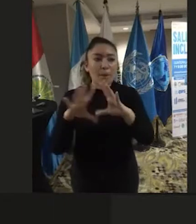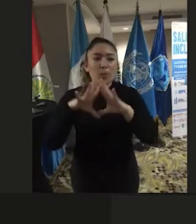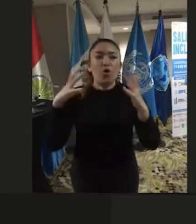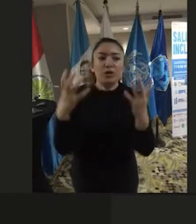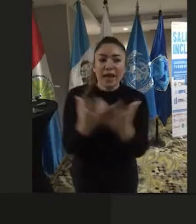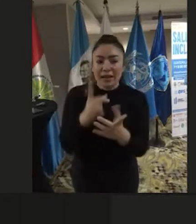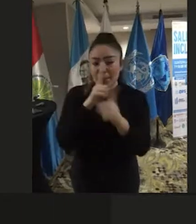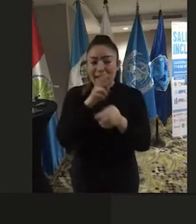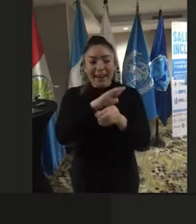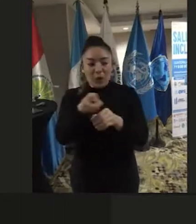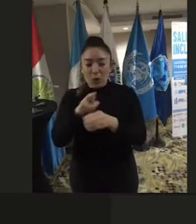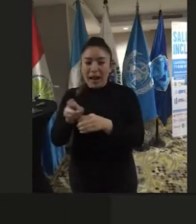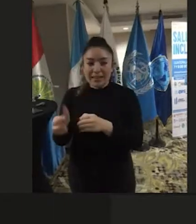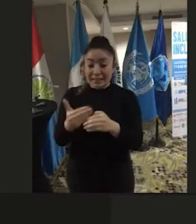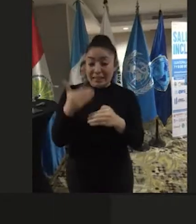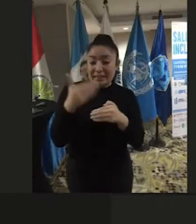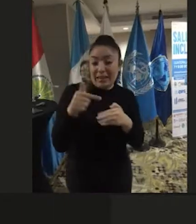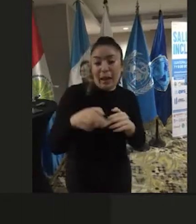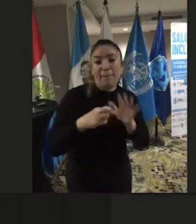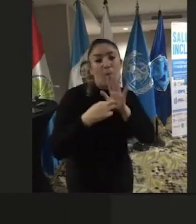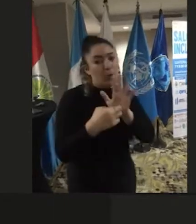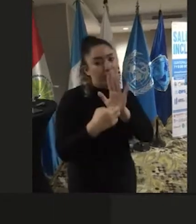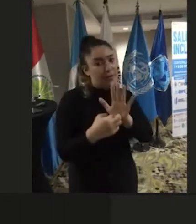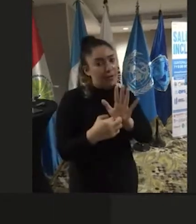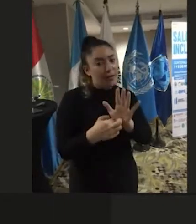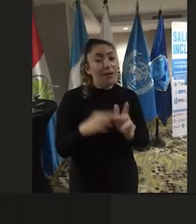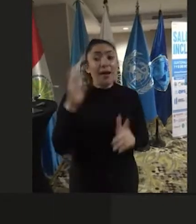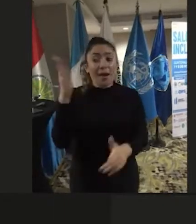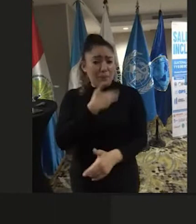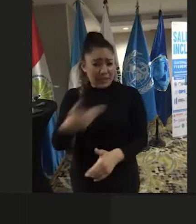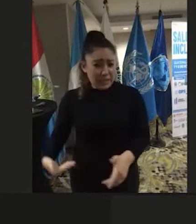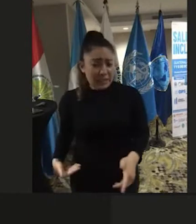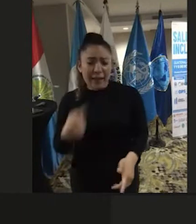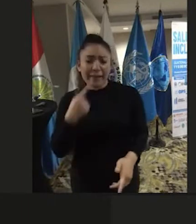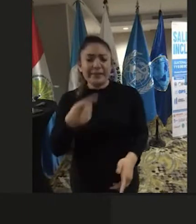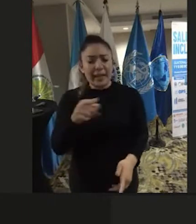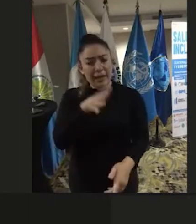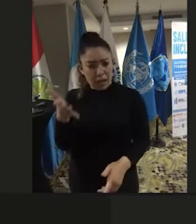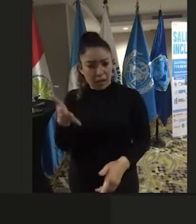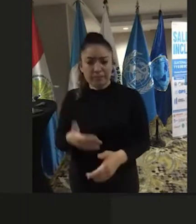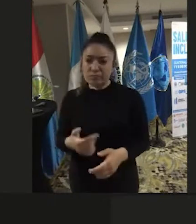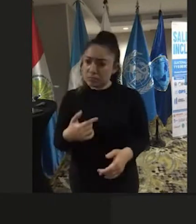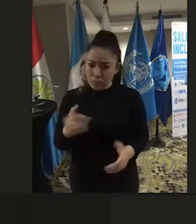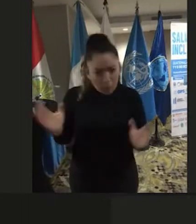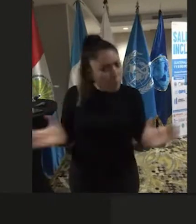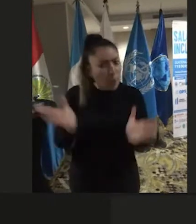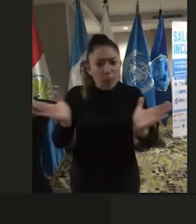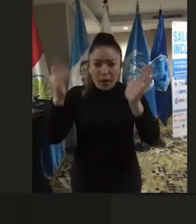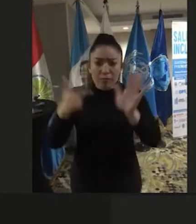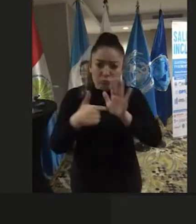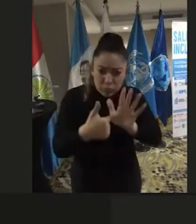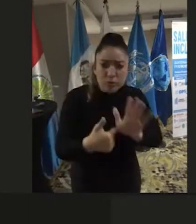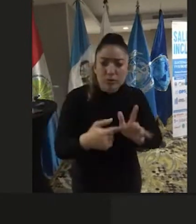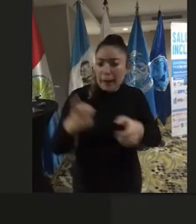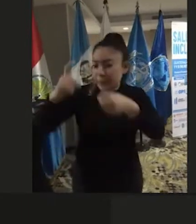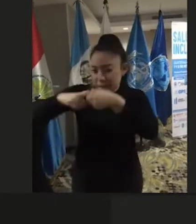regionales detrás de esta propuesta. La presidenta decía ayer, promovamos la